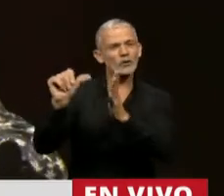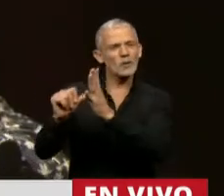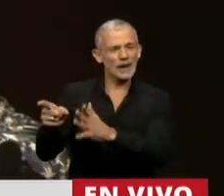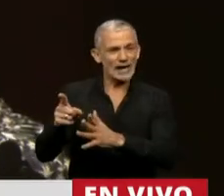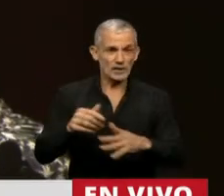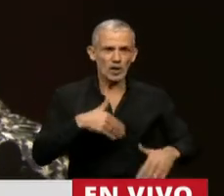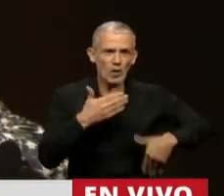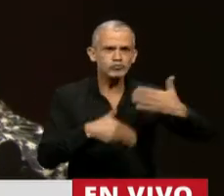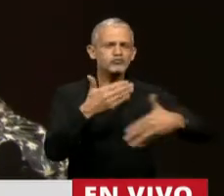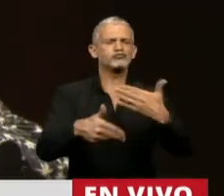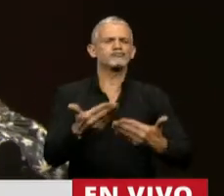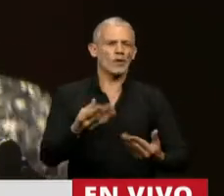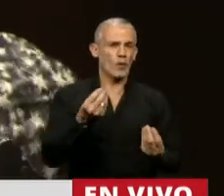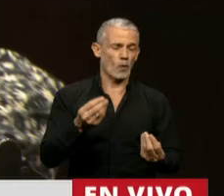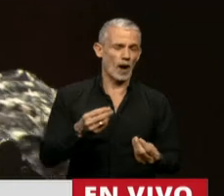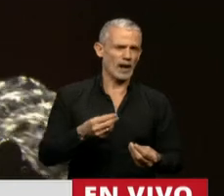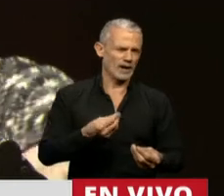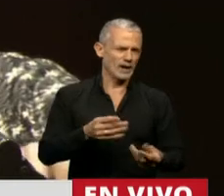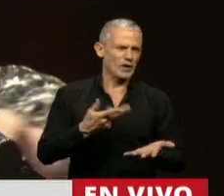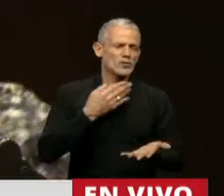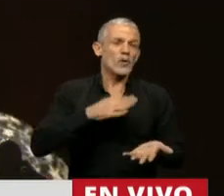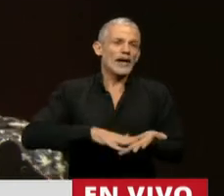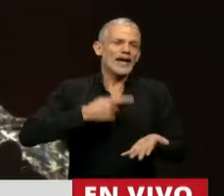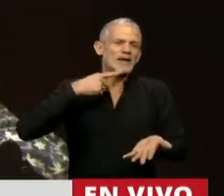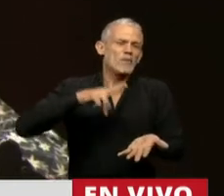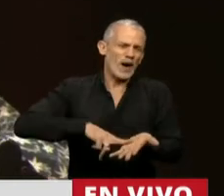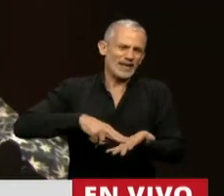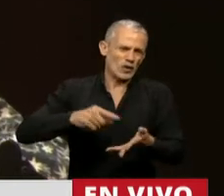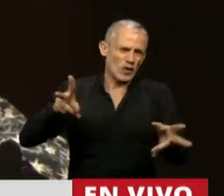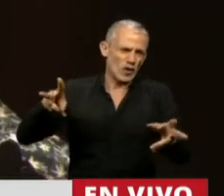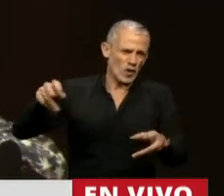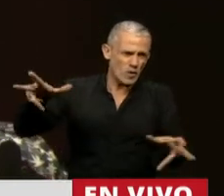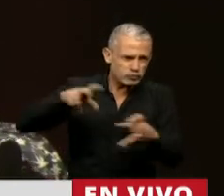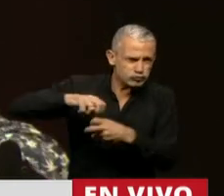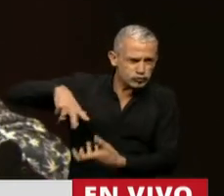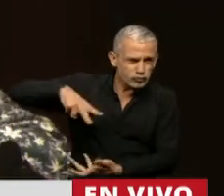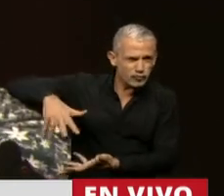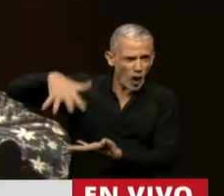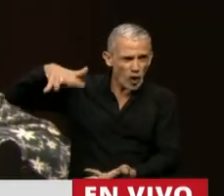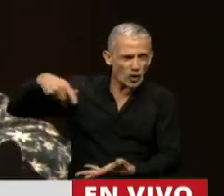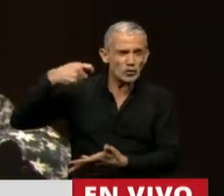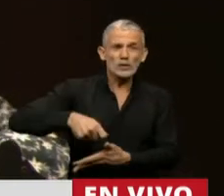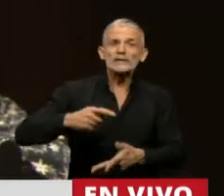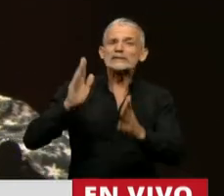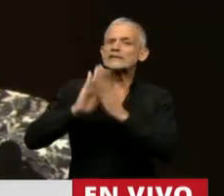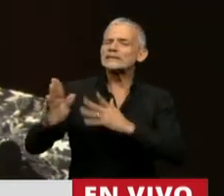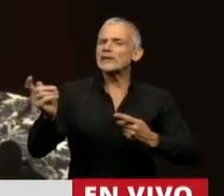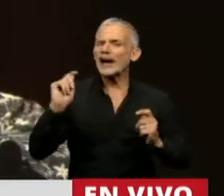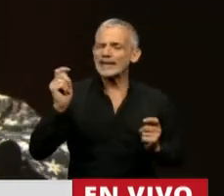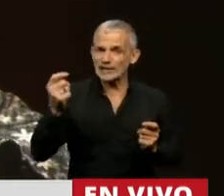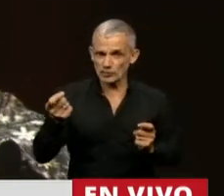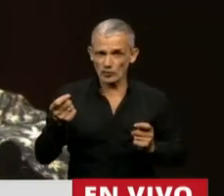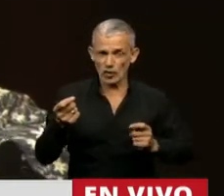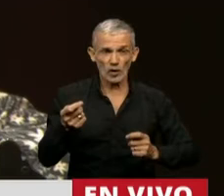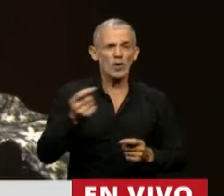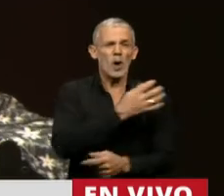avanzar con el aporte extraordinario por la pandemia a las grandes fortunas, los que se van no son